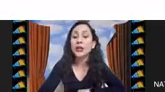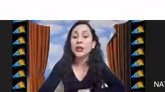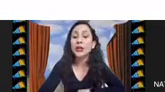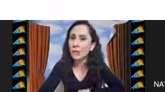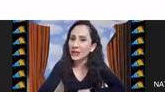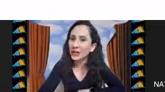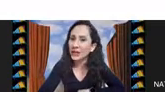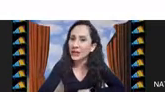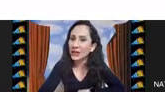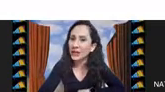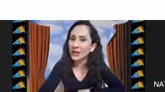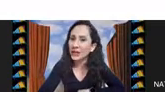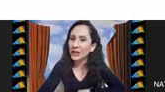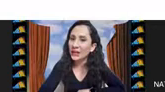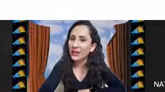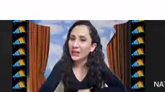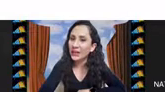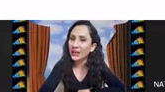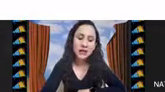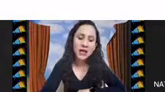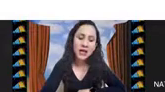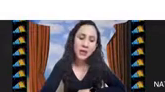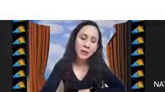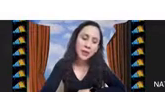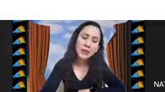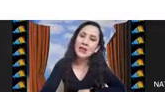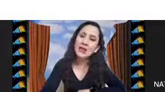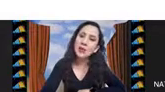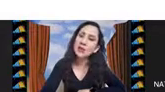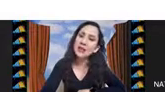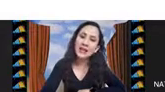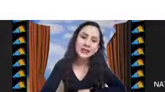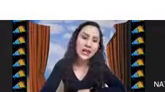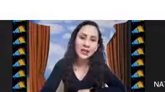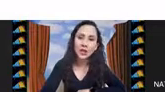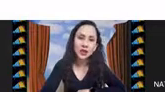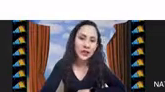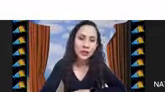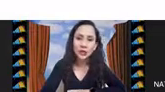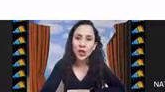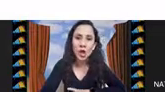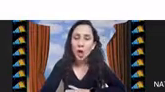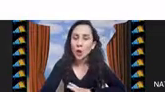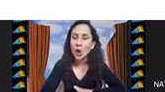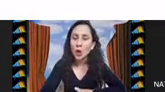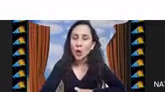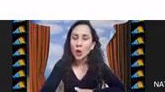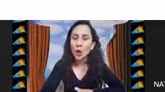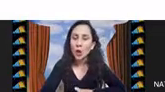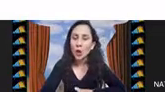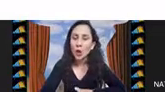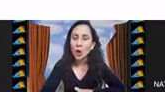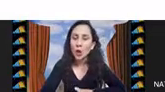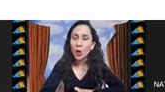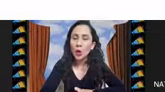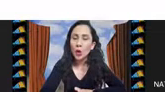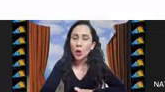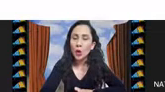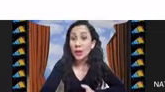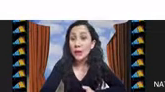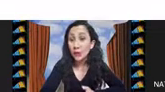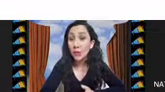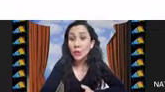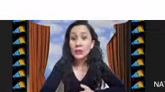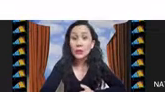objeto va a tener un peso asociado. La diferencia con el problema de la mochila es que aquí los objetos no van a tener un beneficio